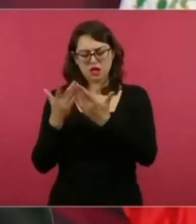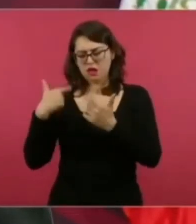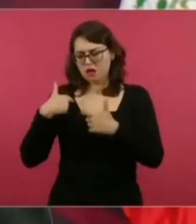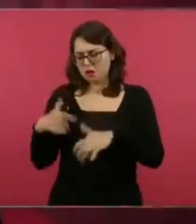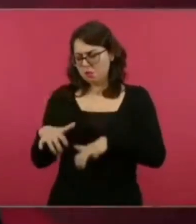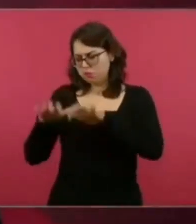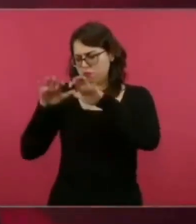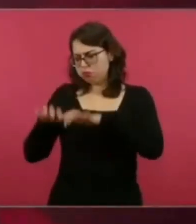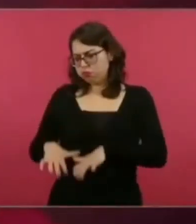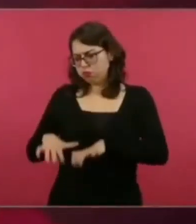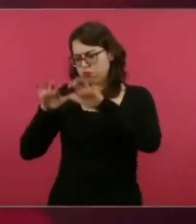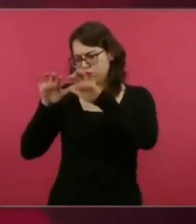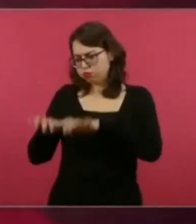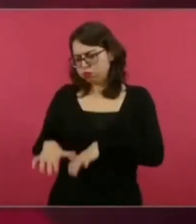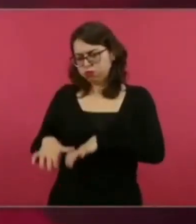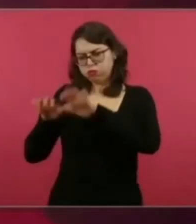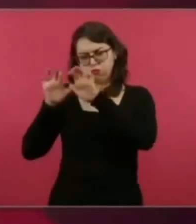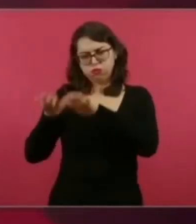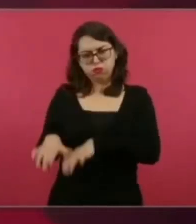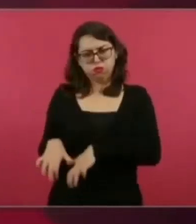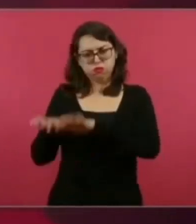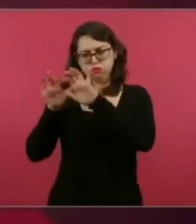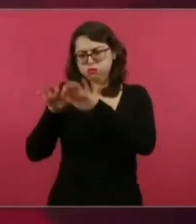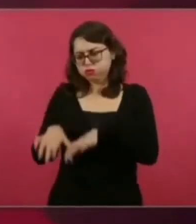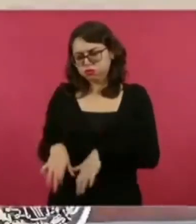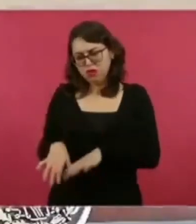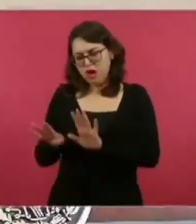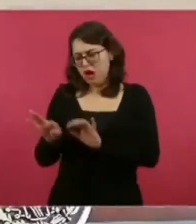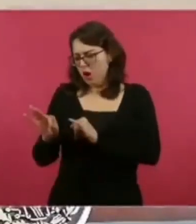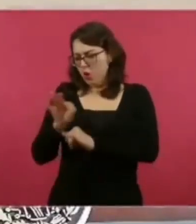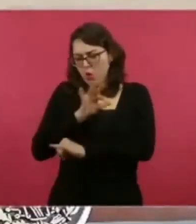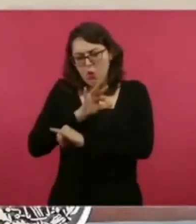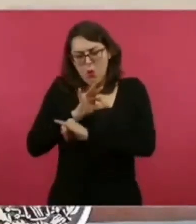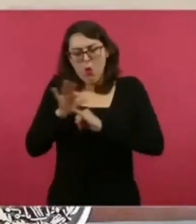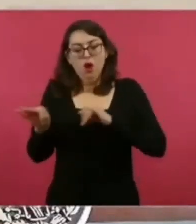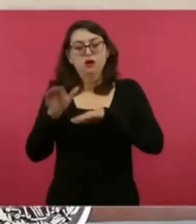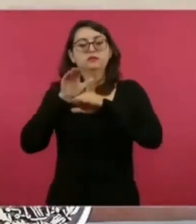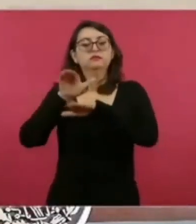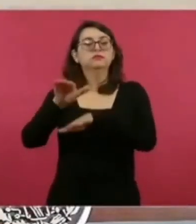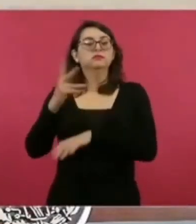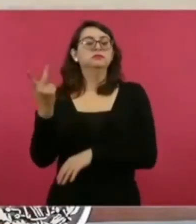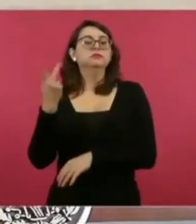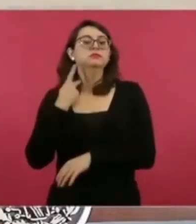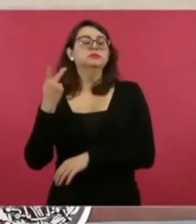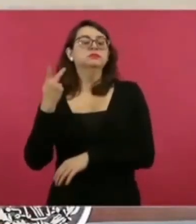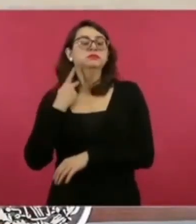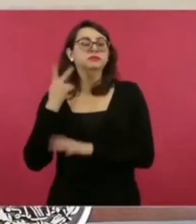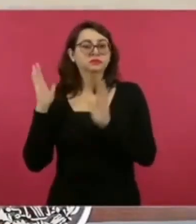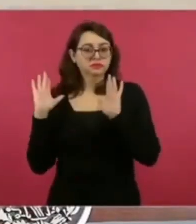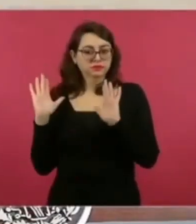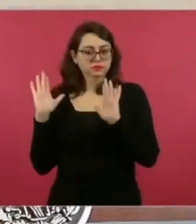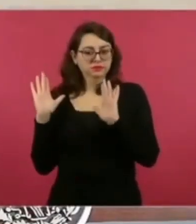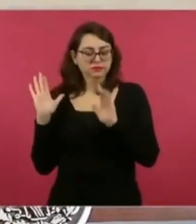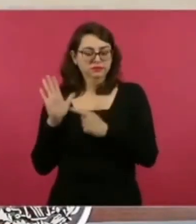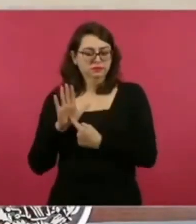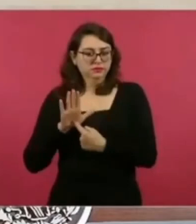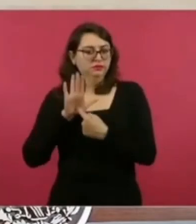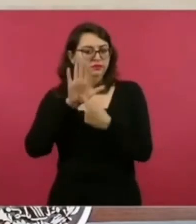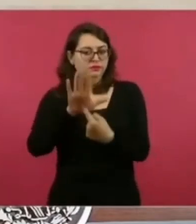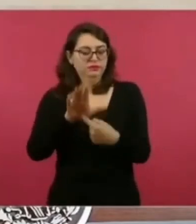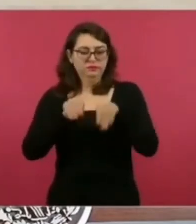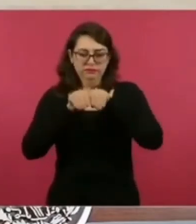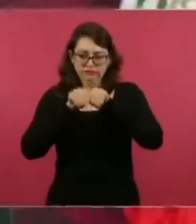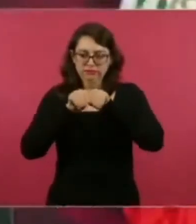el último libro que voy a escribir sobre política que va a salir